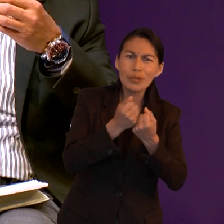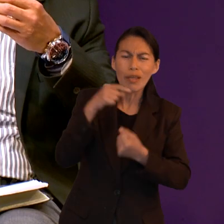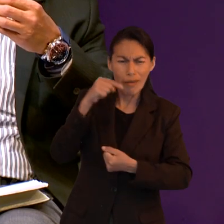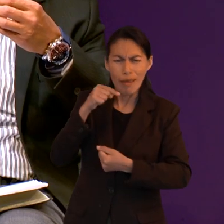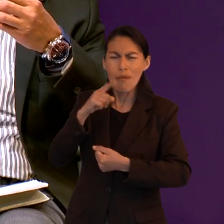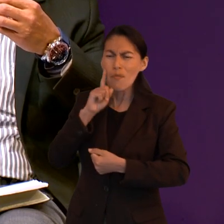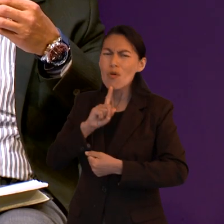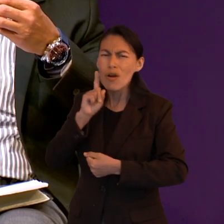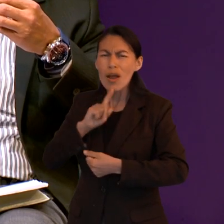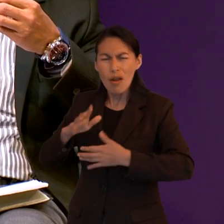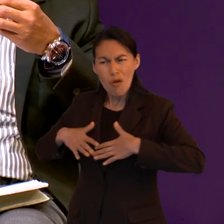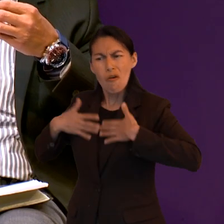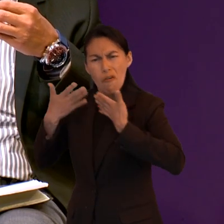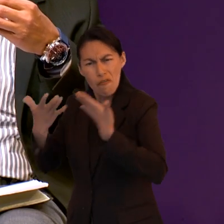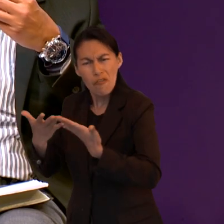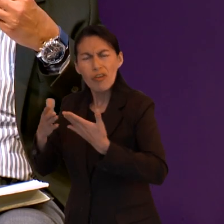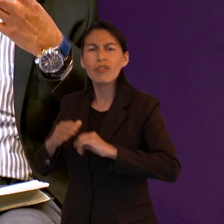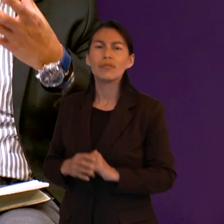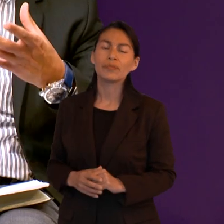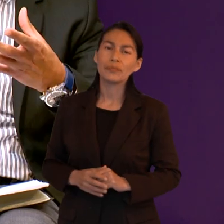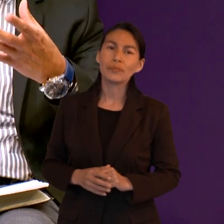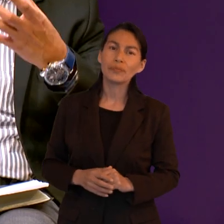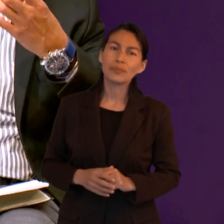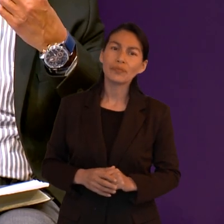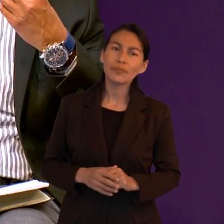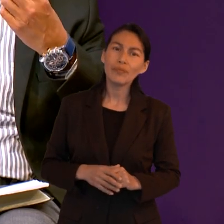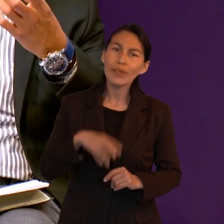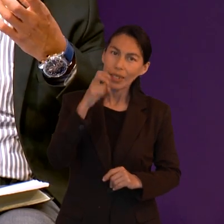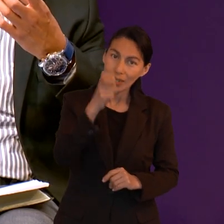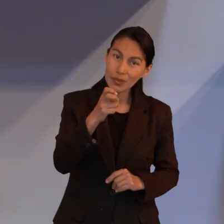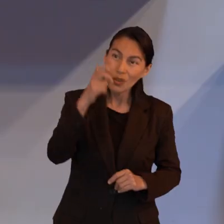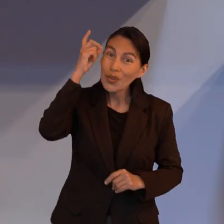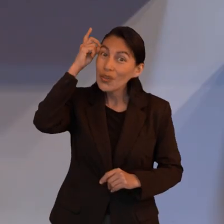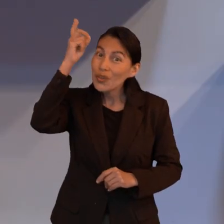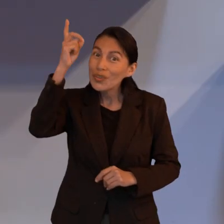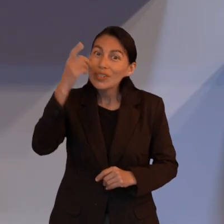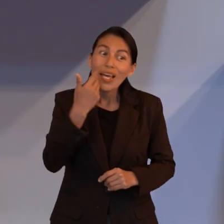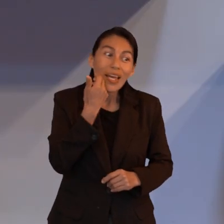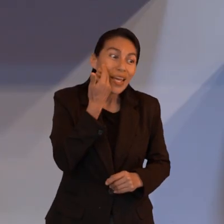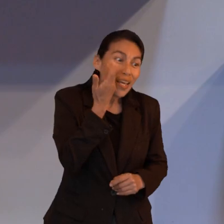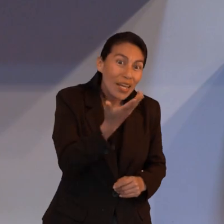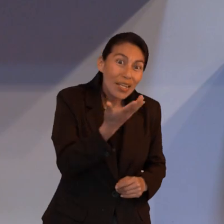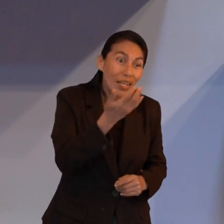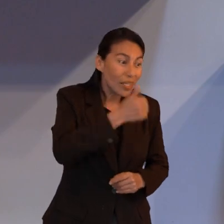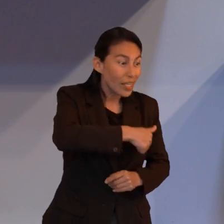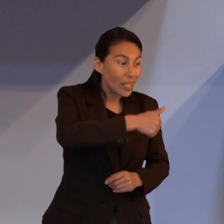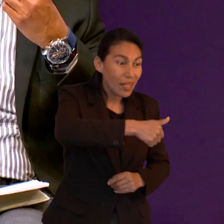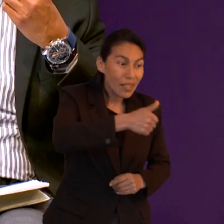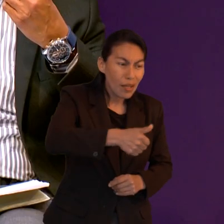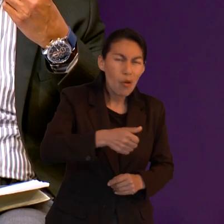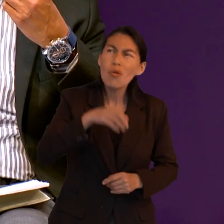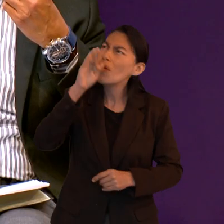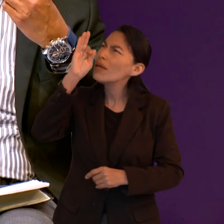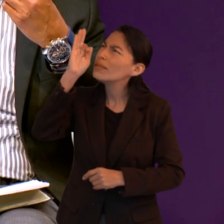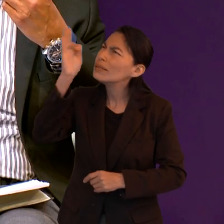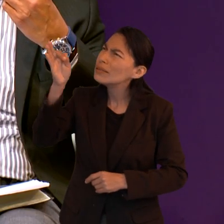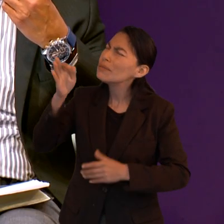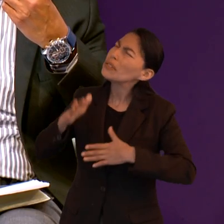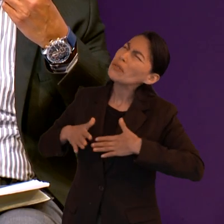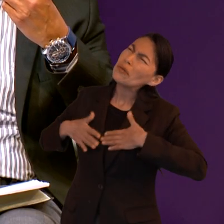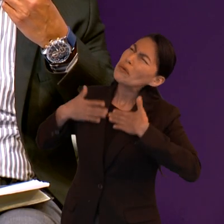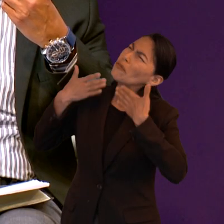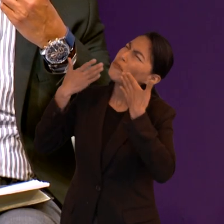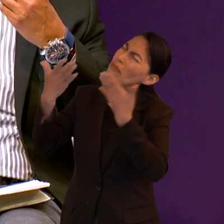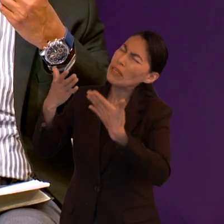mujer en primer lugar fue salvo su familia su hogar que es algo que yo creo que que se